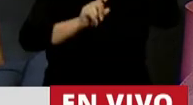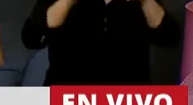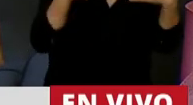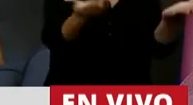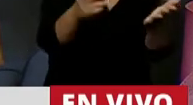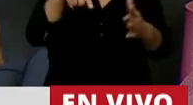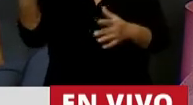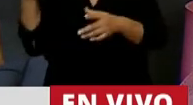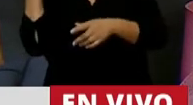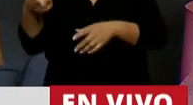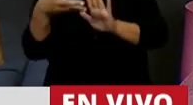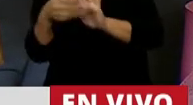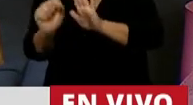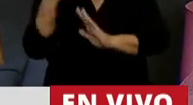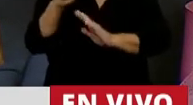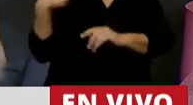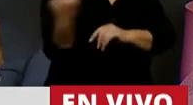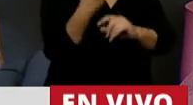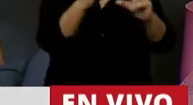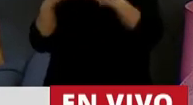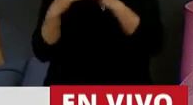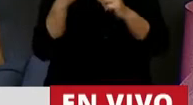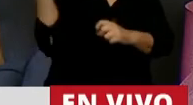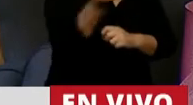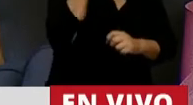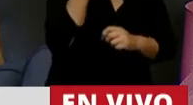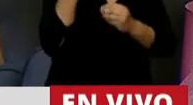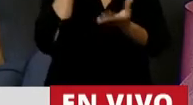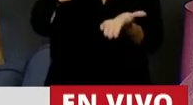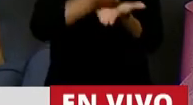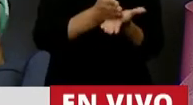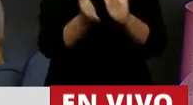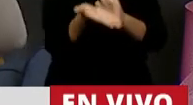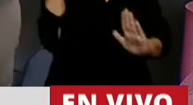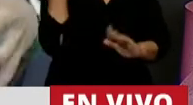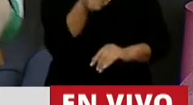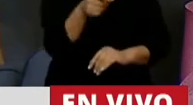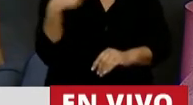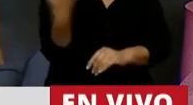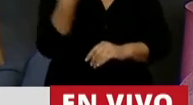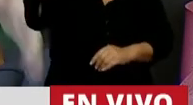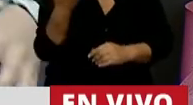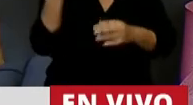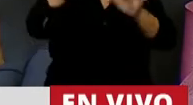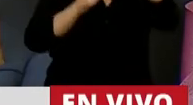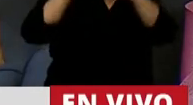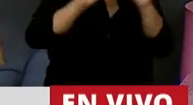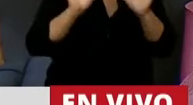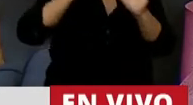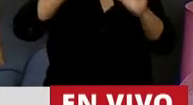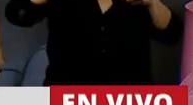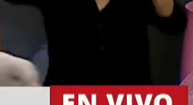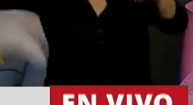contra, debatiendo sobre la importancia de la legalización y la despenalización del aborto. Es decir, tenemos estadísticas, tenemos datos, tenemos